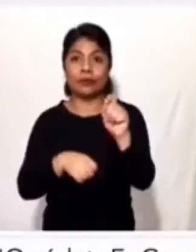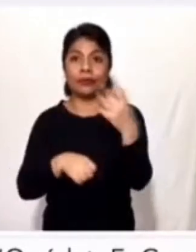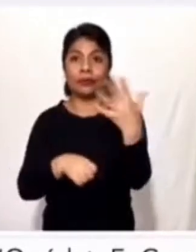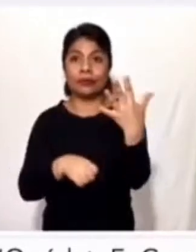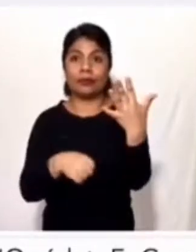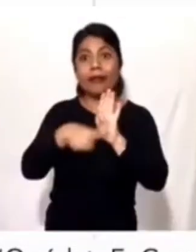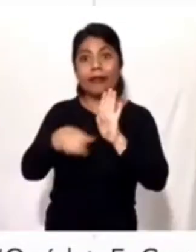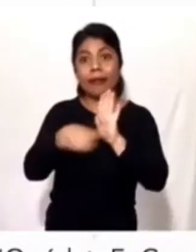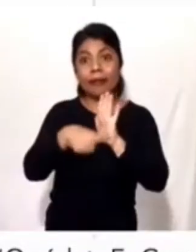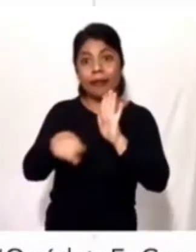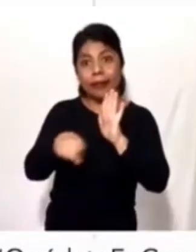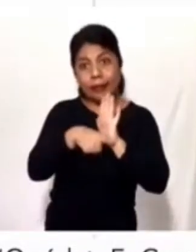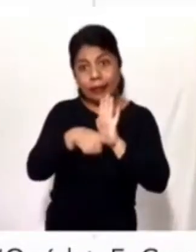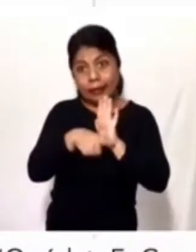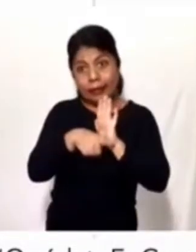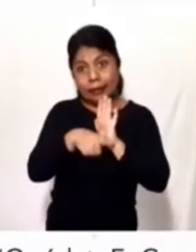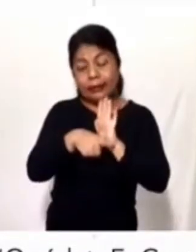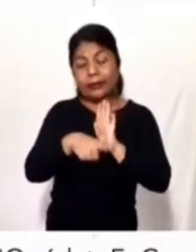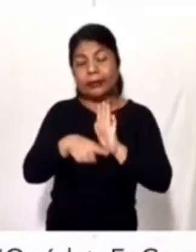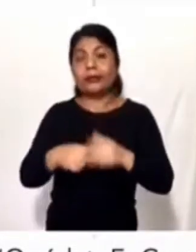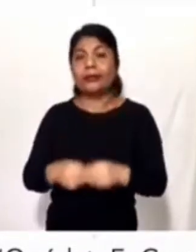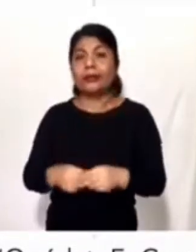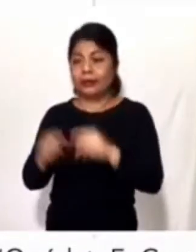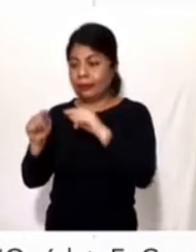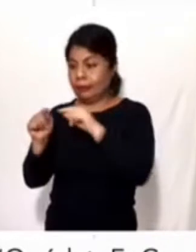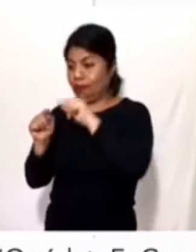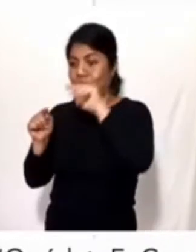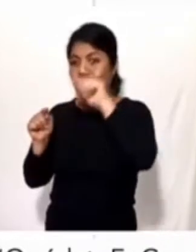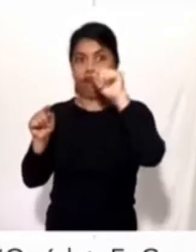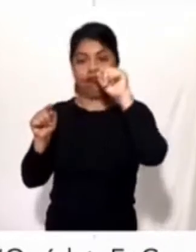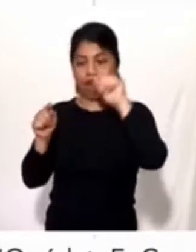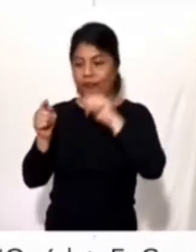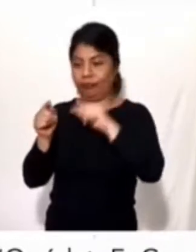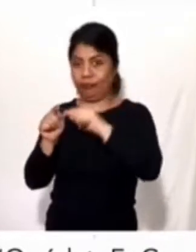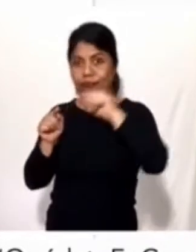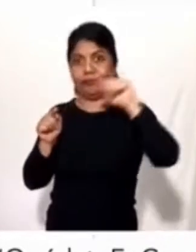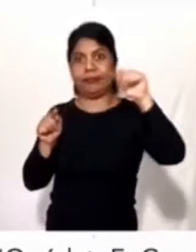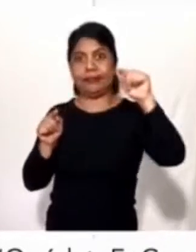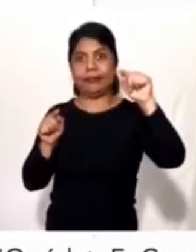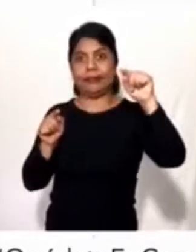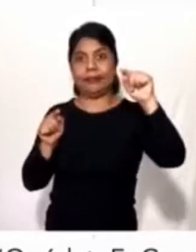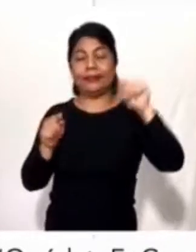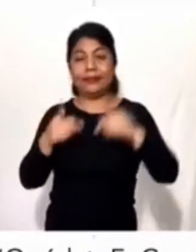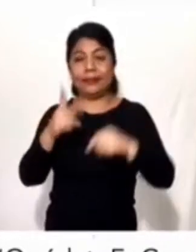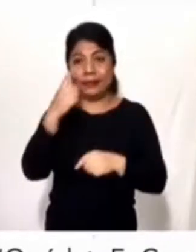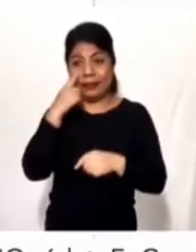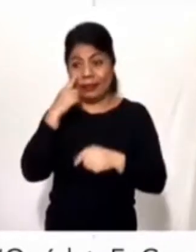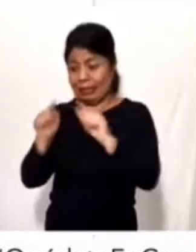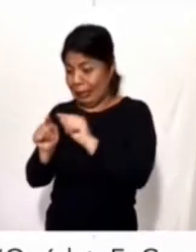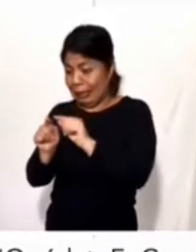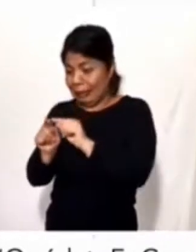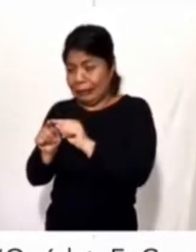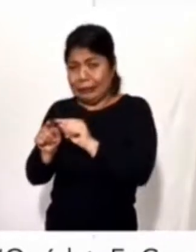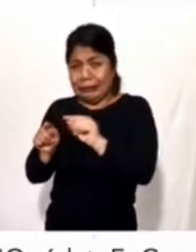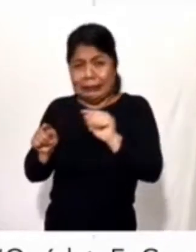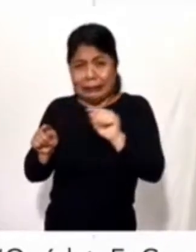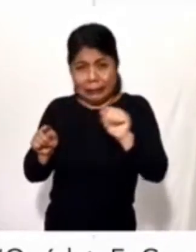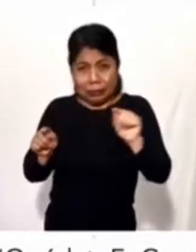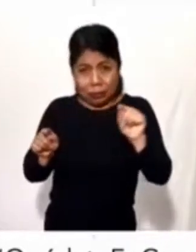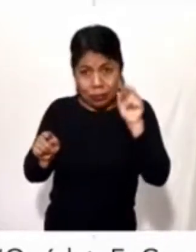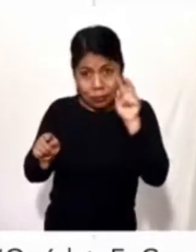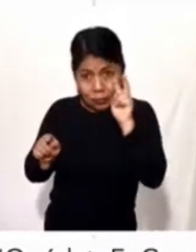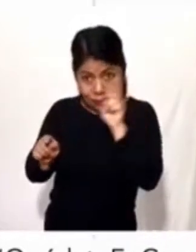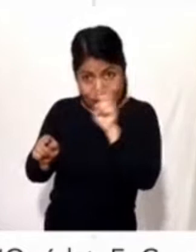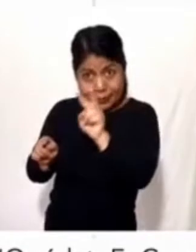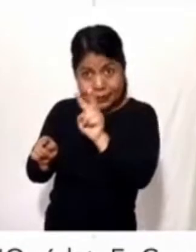Enfática manifestó que si bien es positivo el que se estén tomando las medidas también es importante el que no haya la confianza porque aún siguen los repuntes de tal